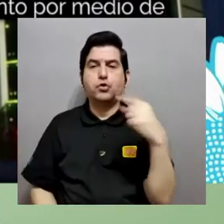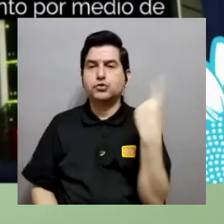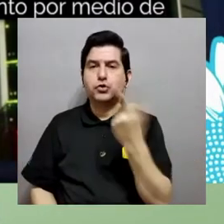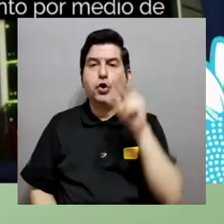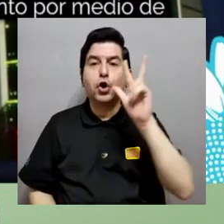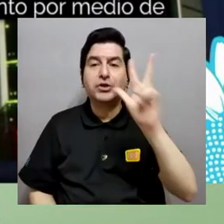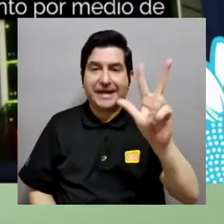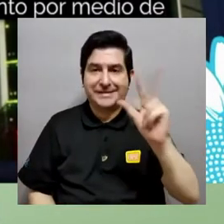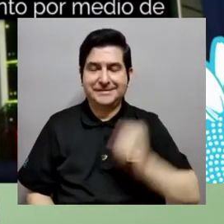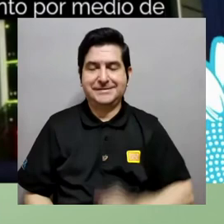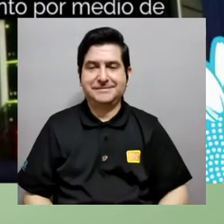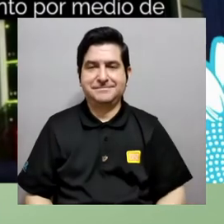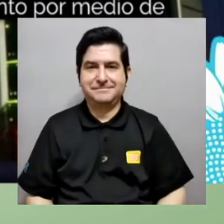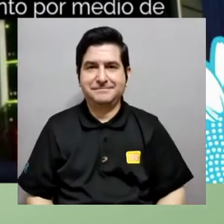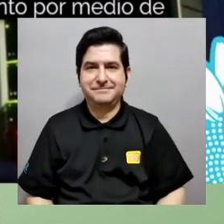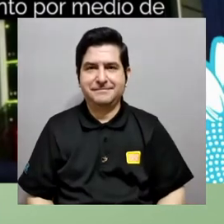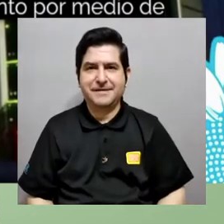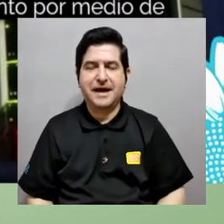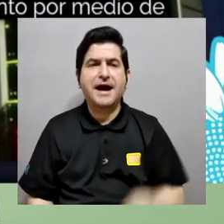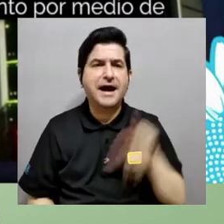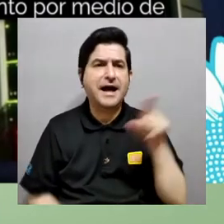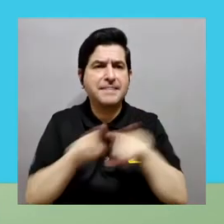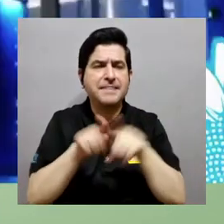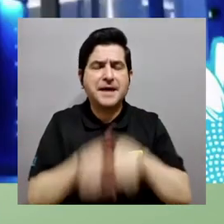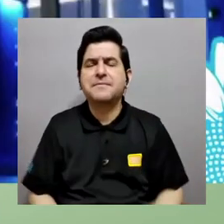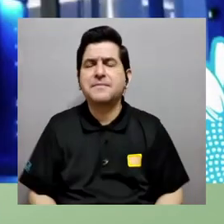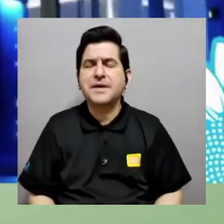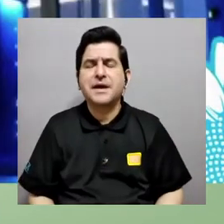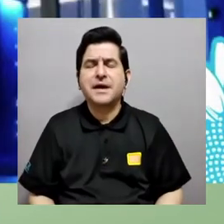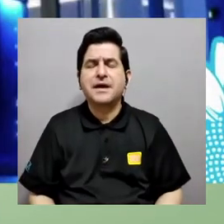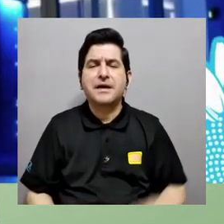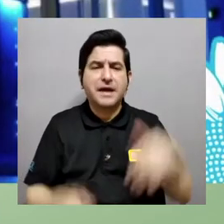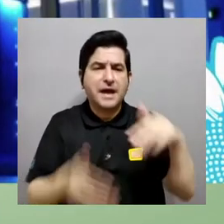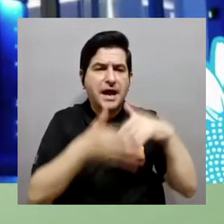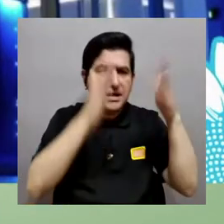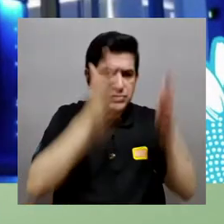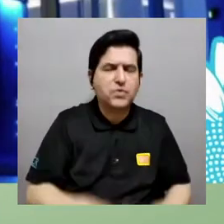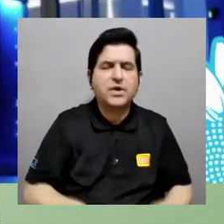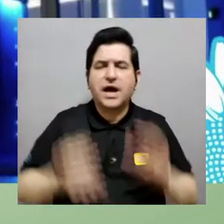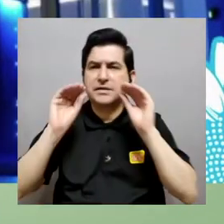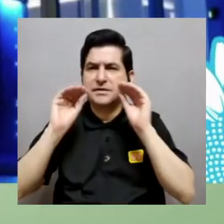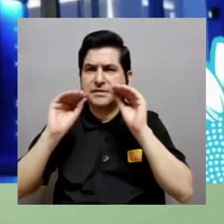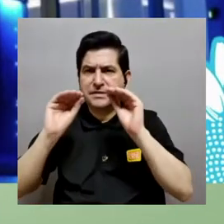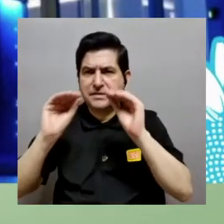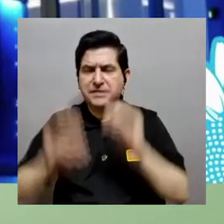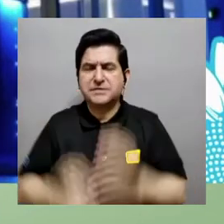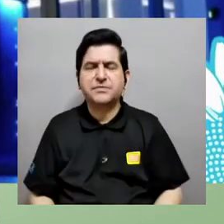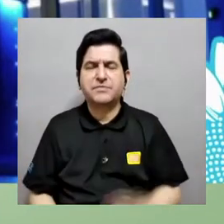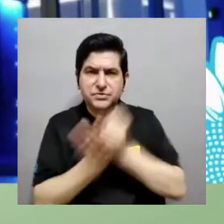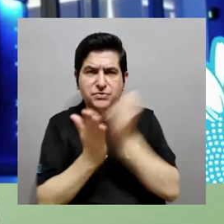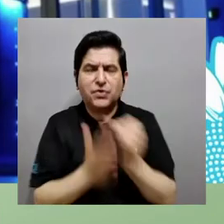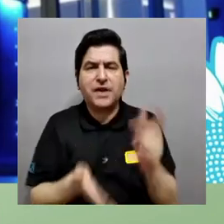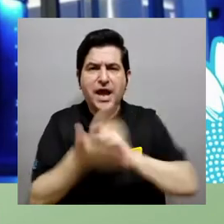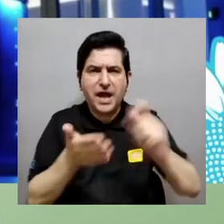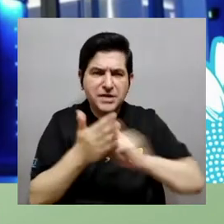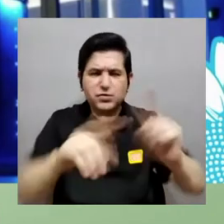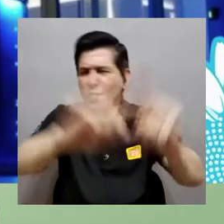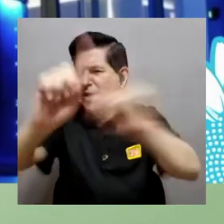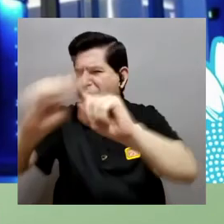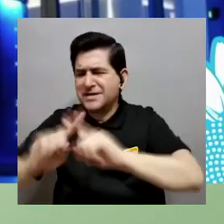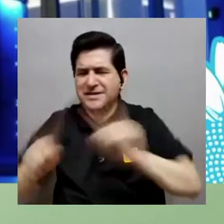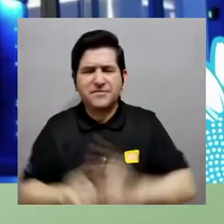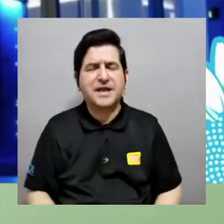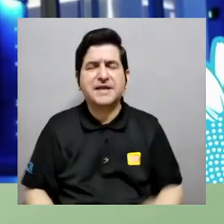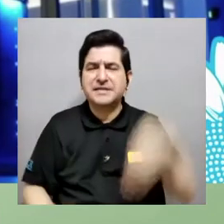tener un montón de racks tenemos tres racks solo para colocar todo esto y bueno potenciales usuarios desde la docencia hasta la investigación